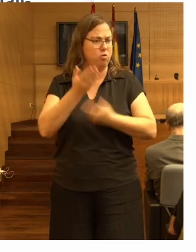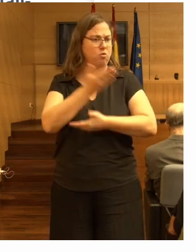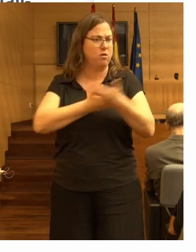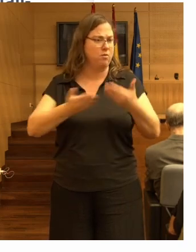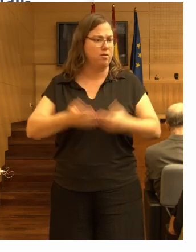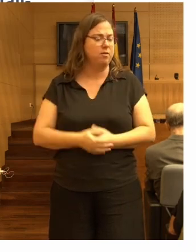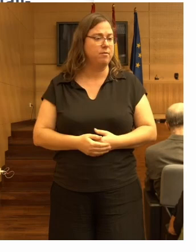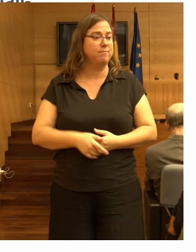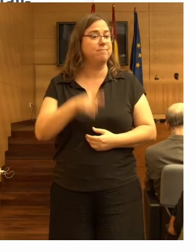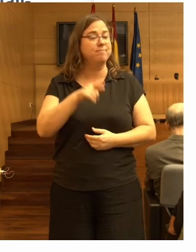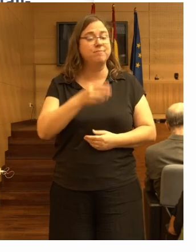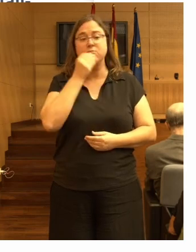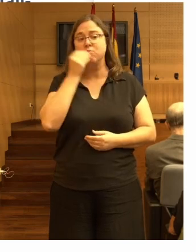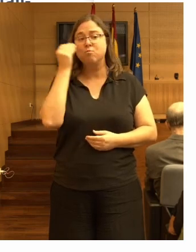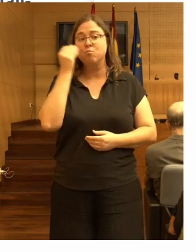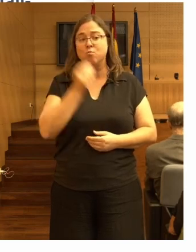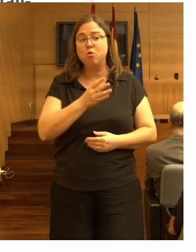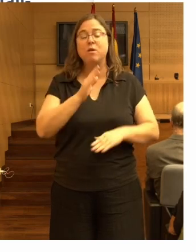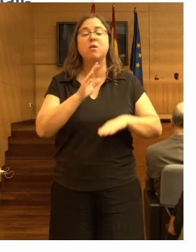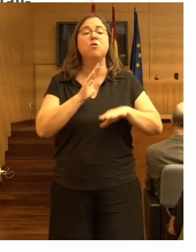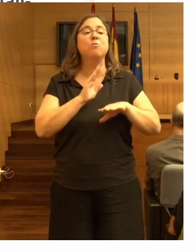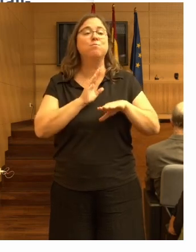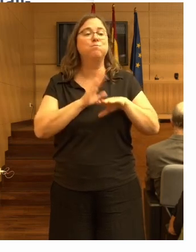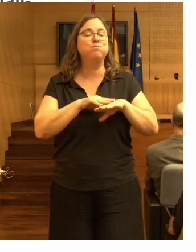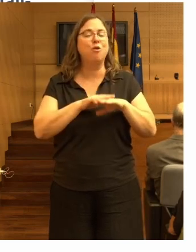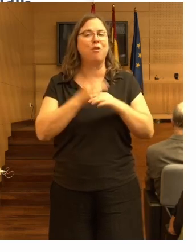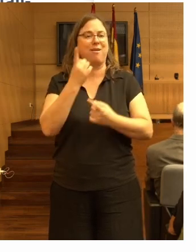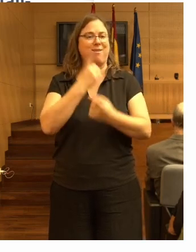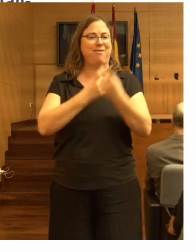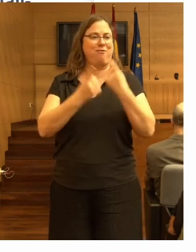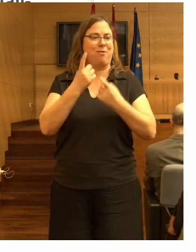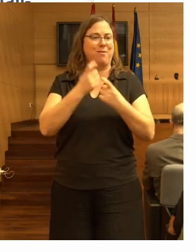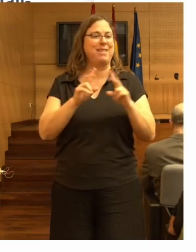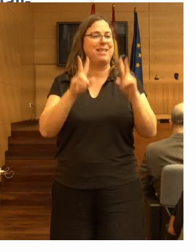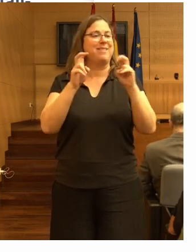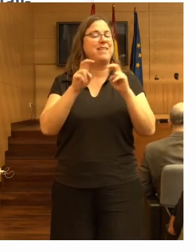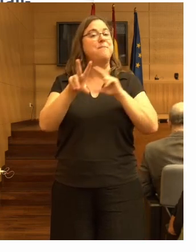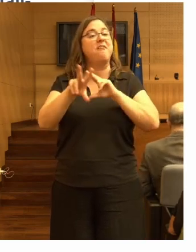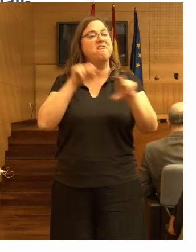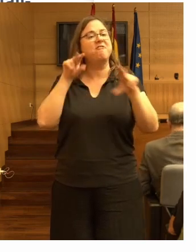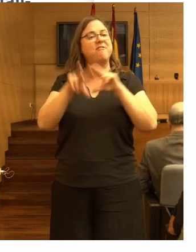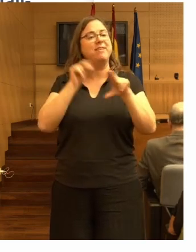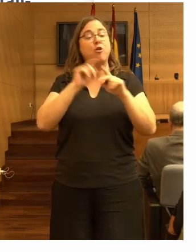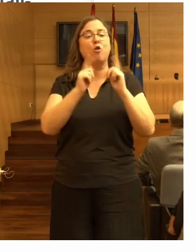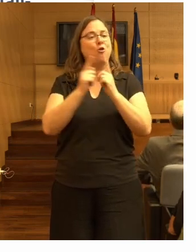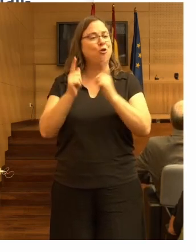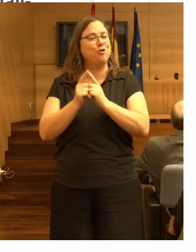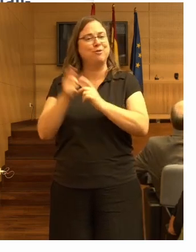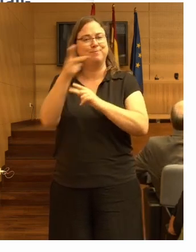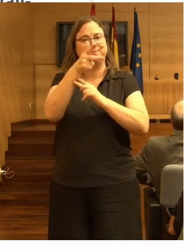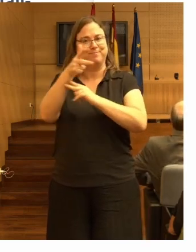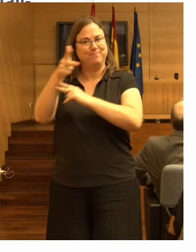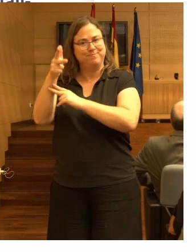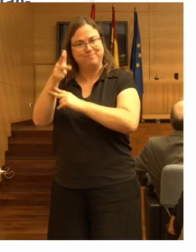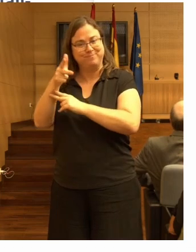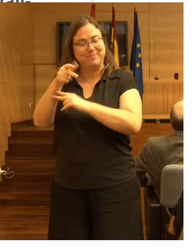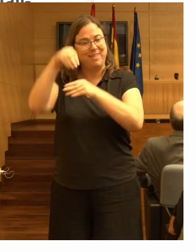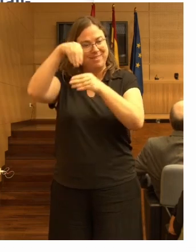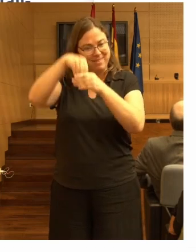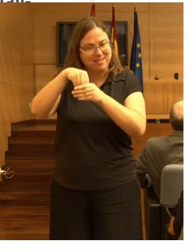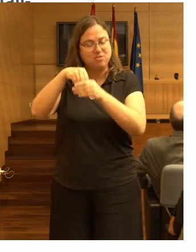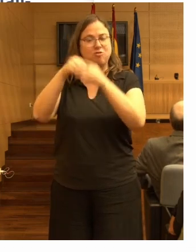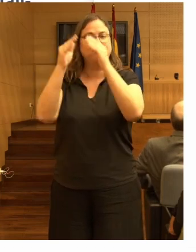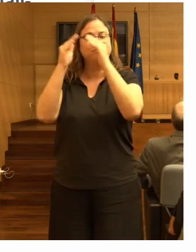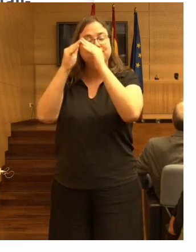Y está muy bien porque han ido recopilando información en forma de vídeos cortos grabados en varias residencias.